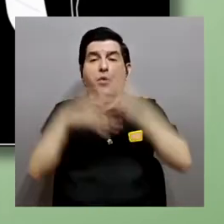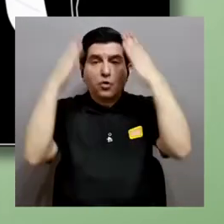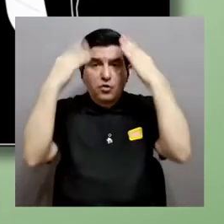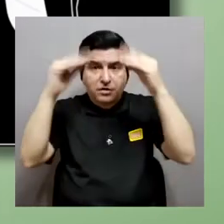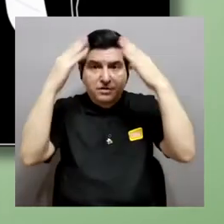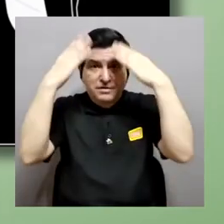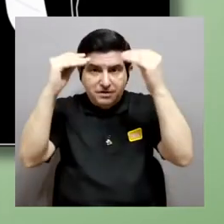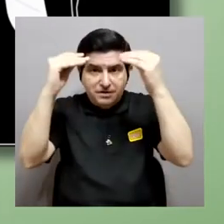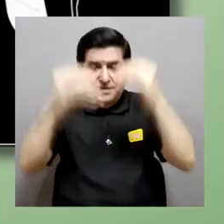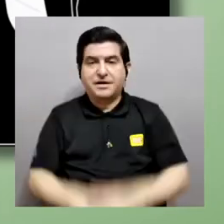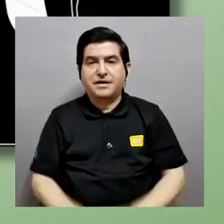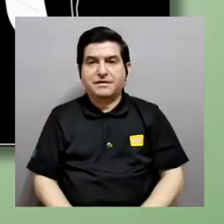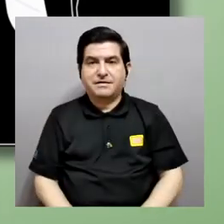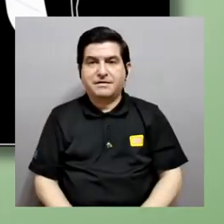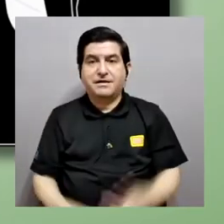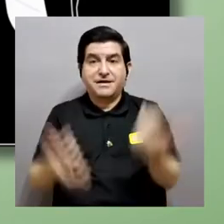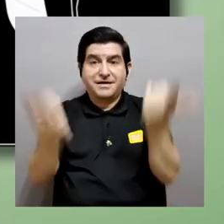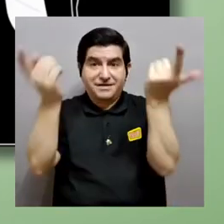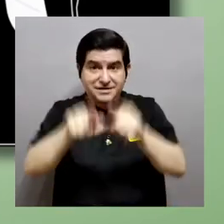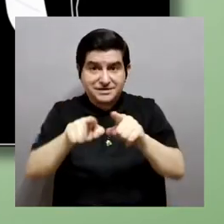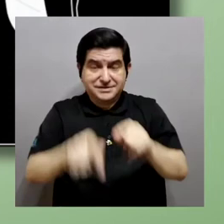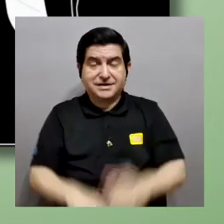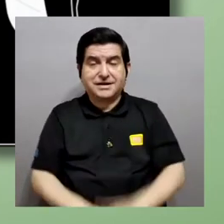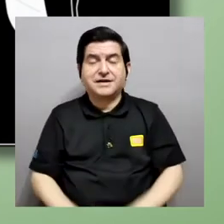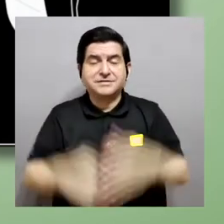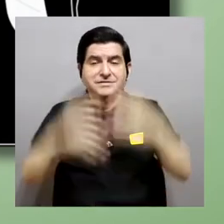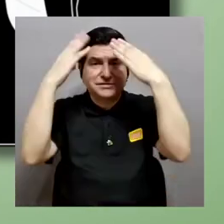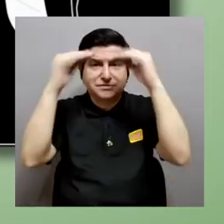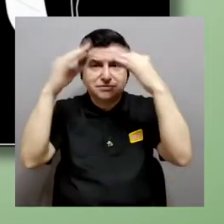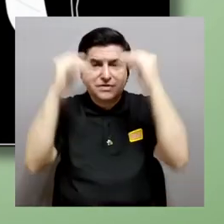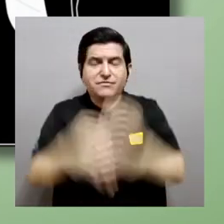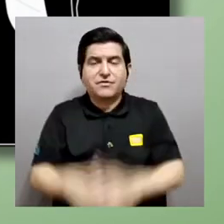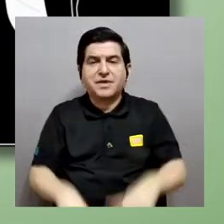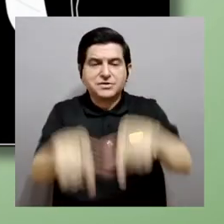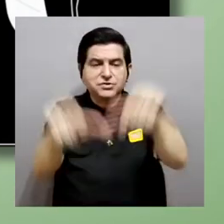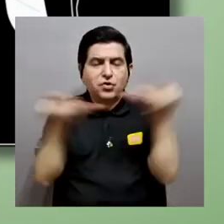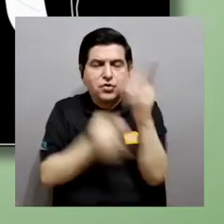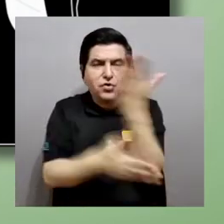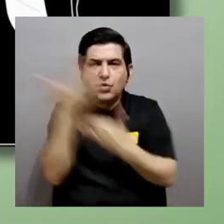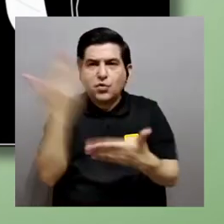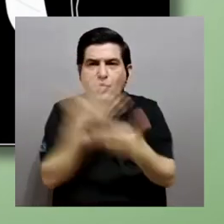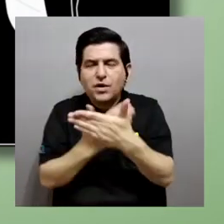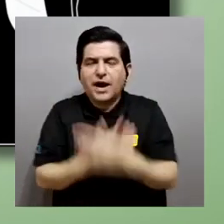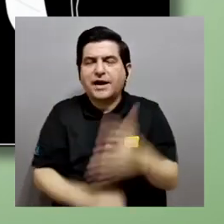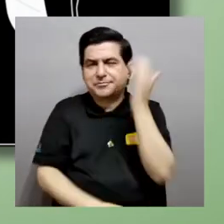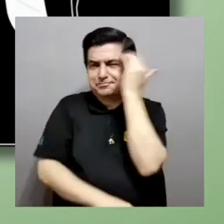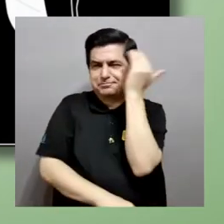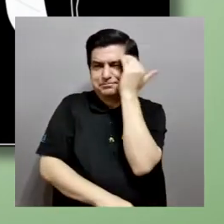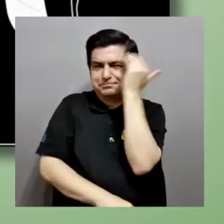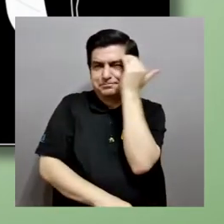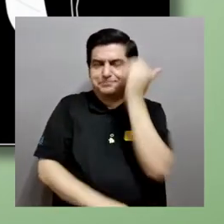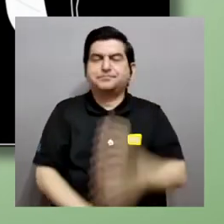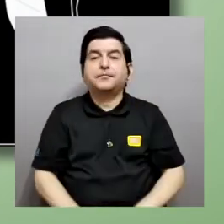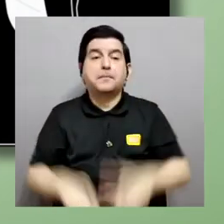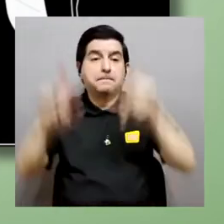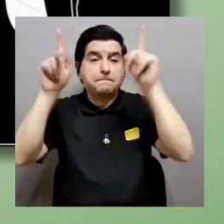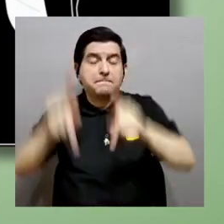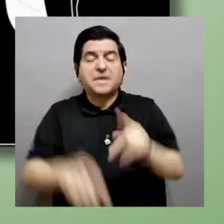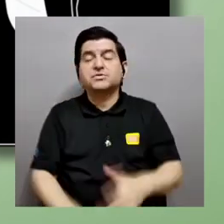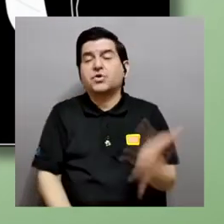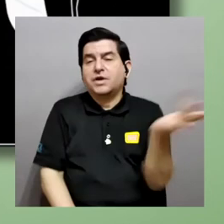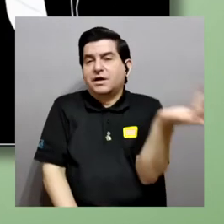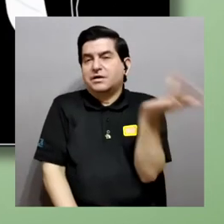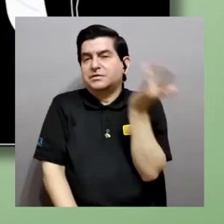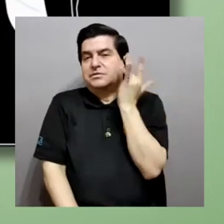utilizamos esa información para extraer la información sobre la posición de las manos. Así que cuando las